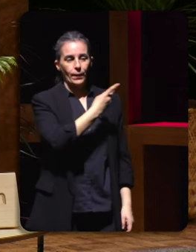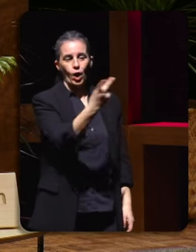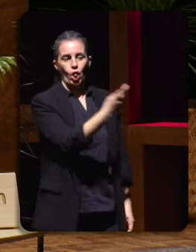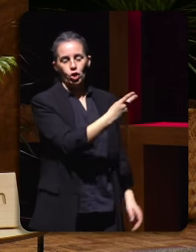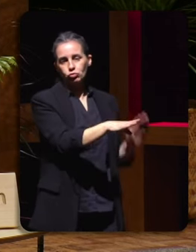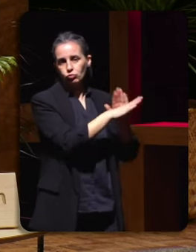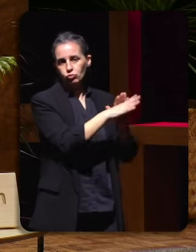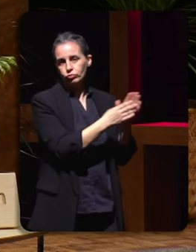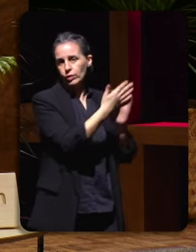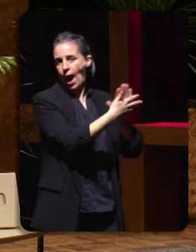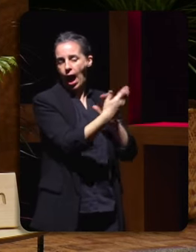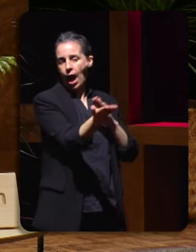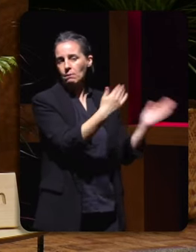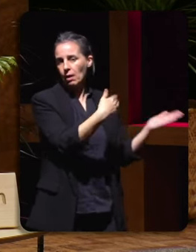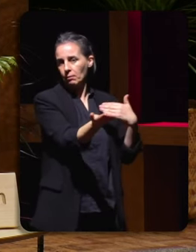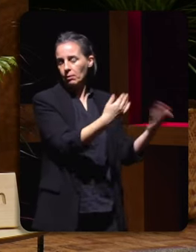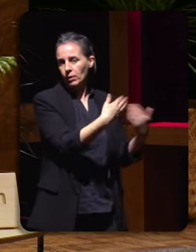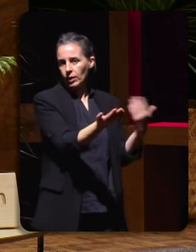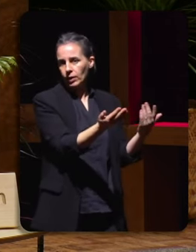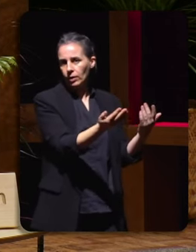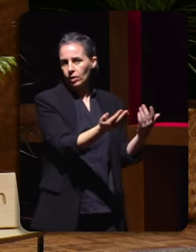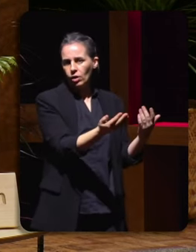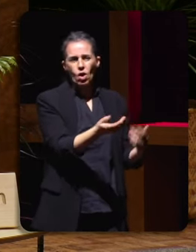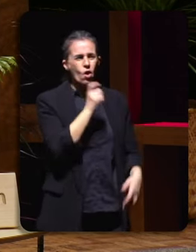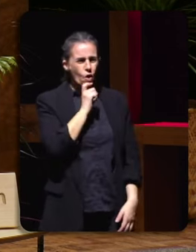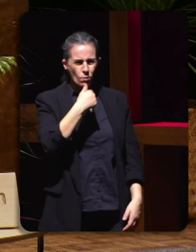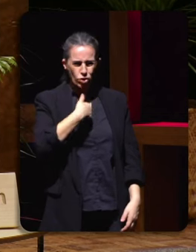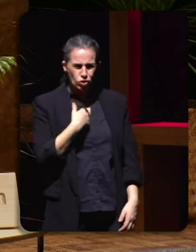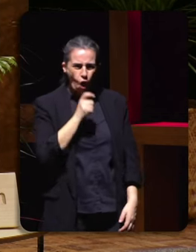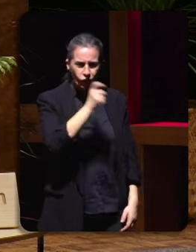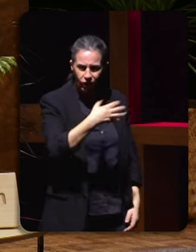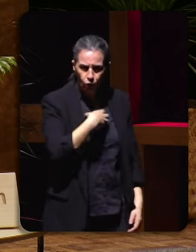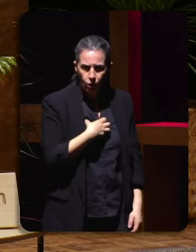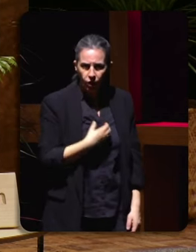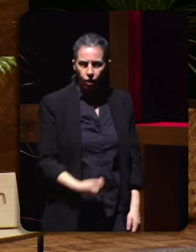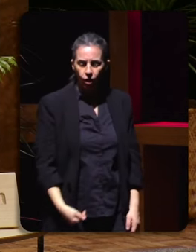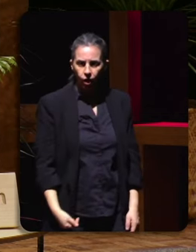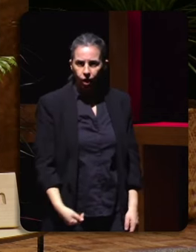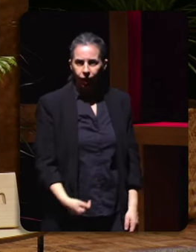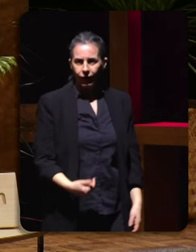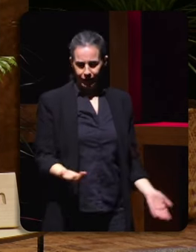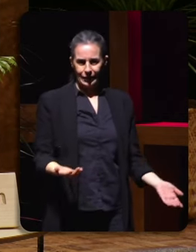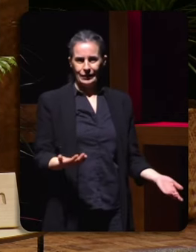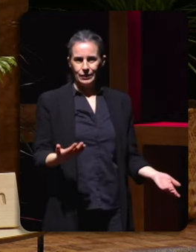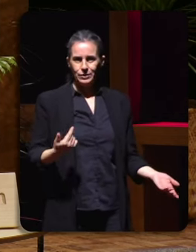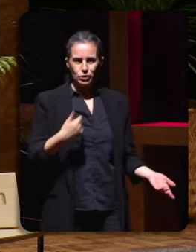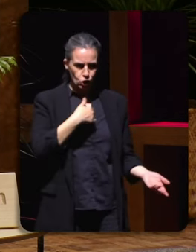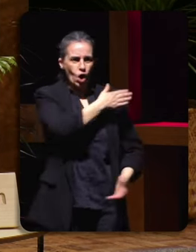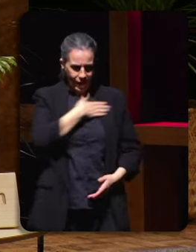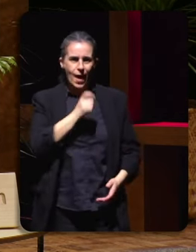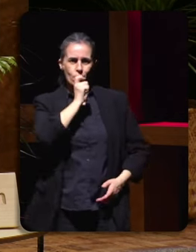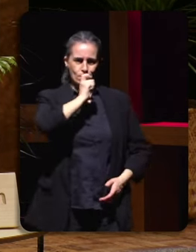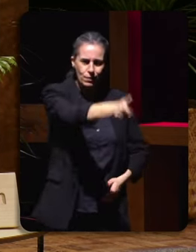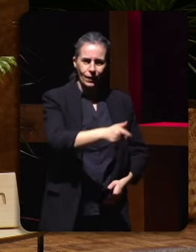entre eles como que non te puedo ofender e que quero ofenderte pero como é posible que quero